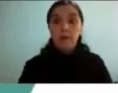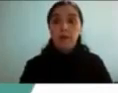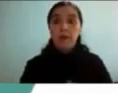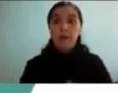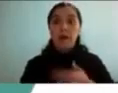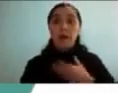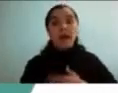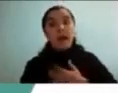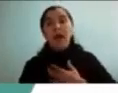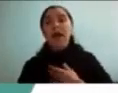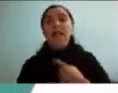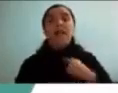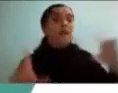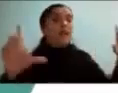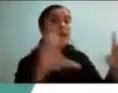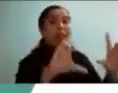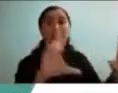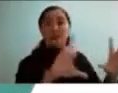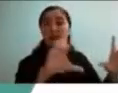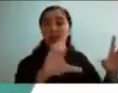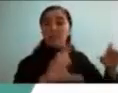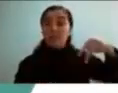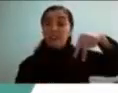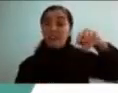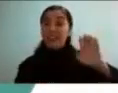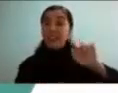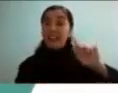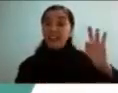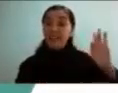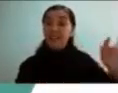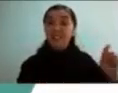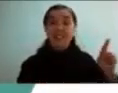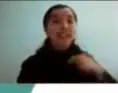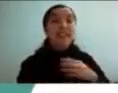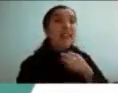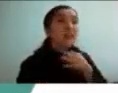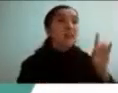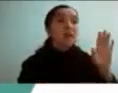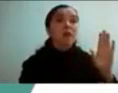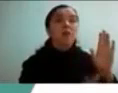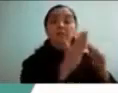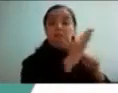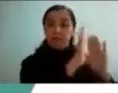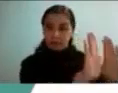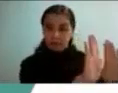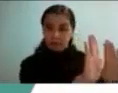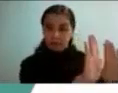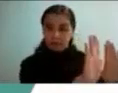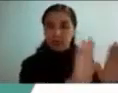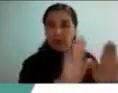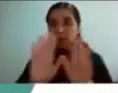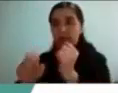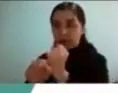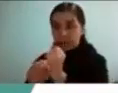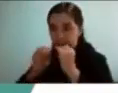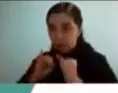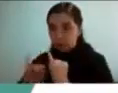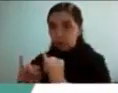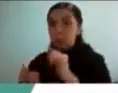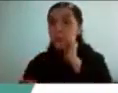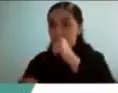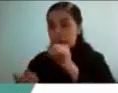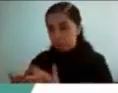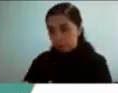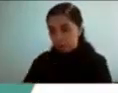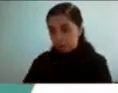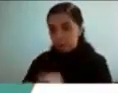dejarlo para después porque ahora tengo que terminar este informe que es para mañana bien después también se incluye la metacognición